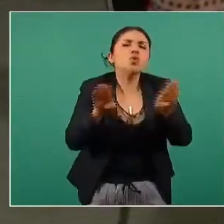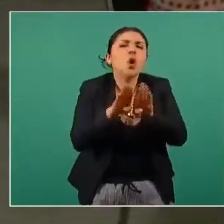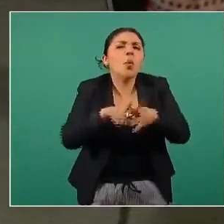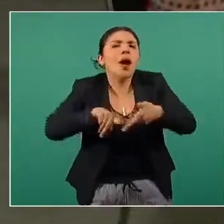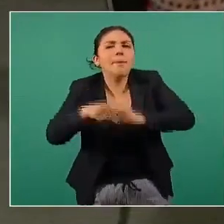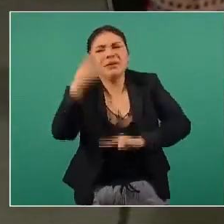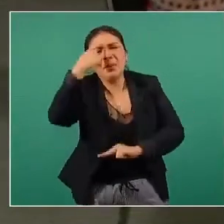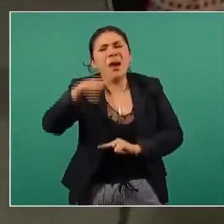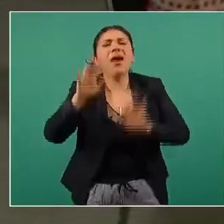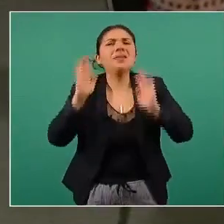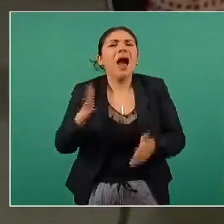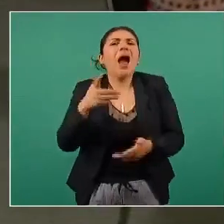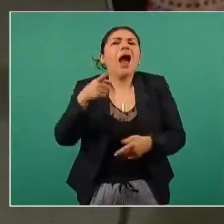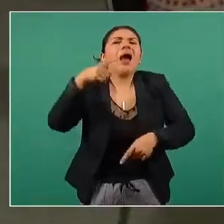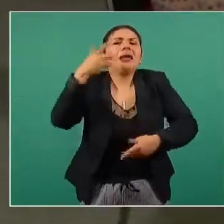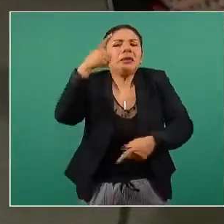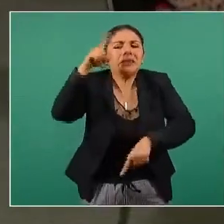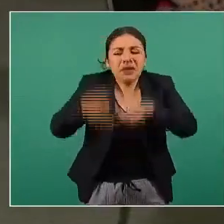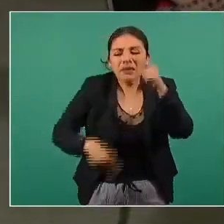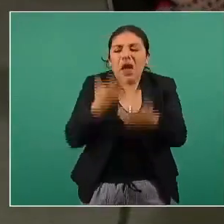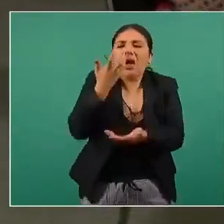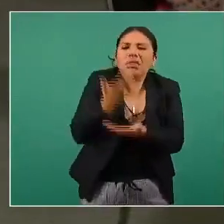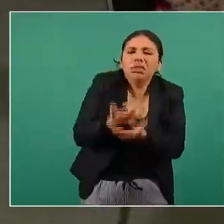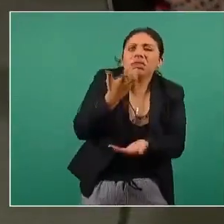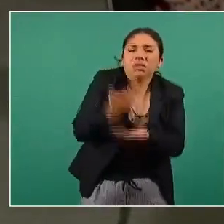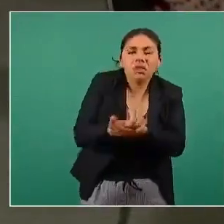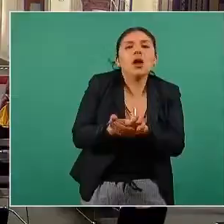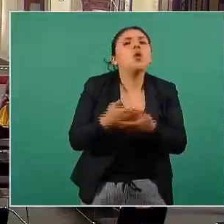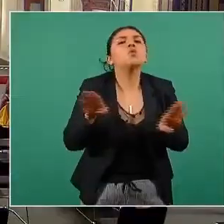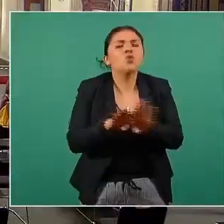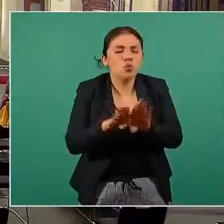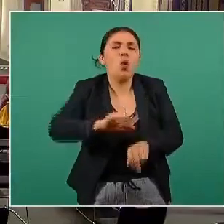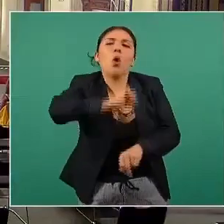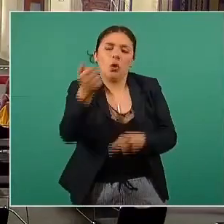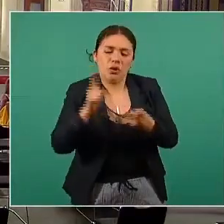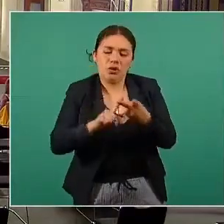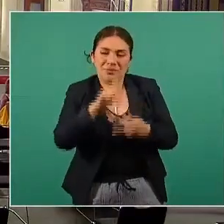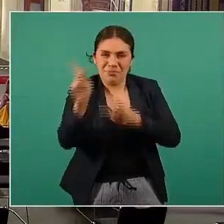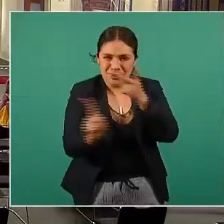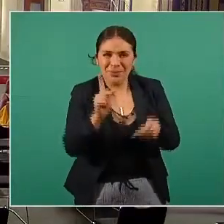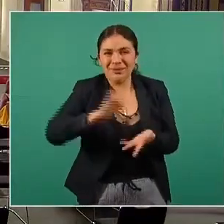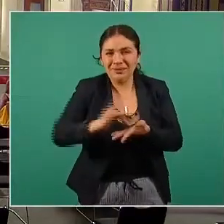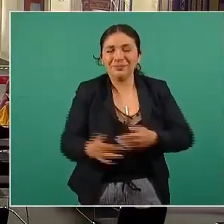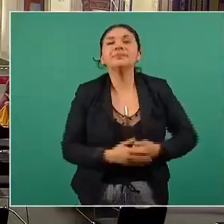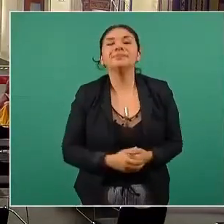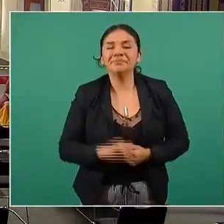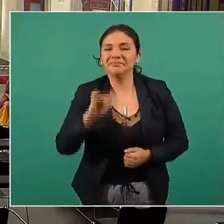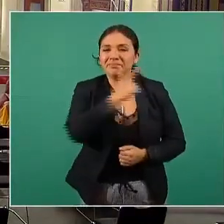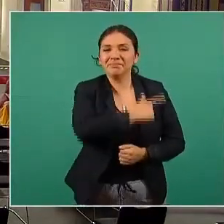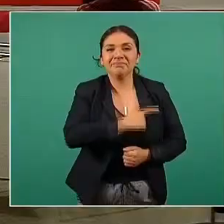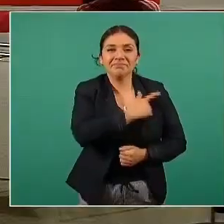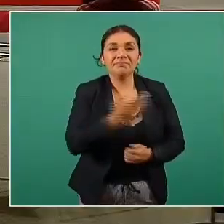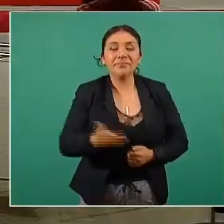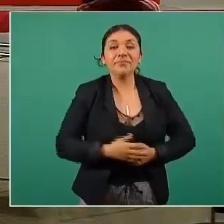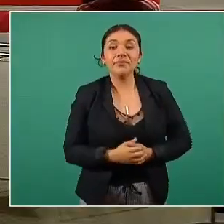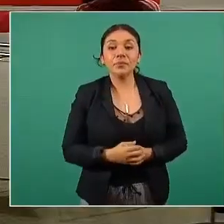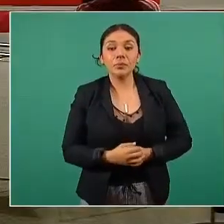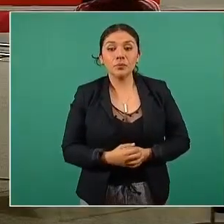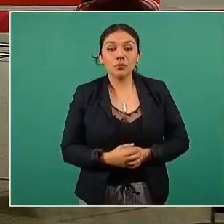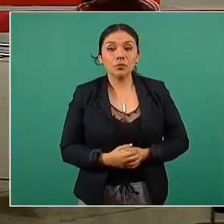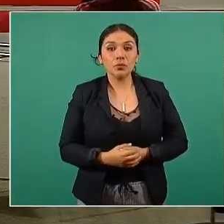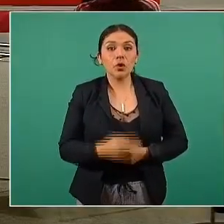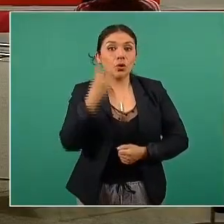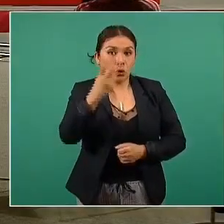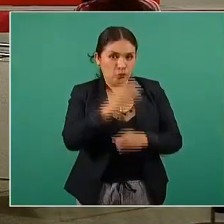a romper esta cadena del sedentarismo y si me lo permite tengo otra pregunta gracias Sí, claro que sí con mucho gusto dos